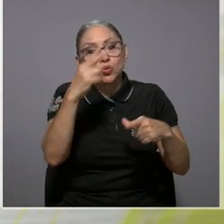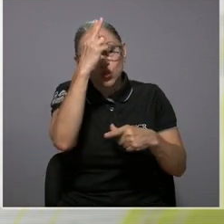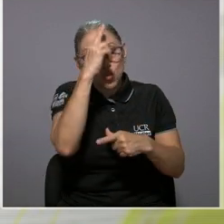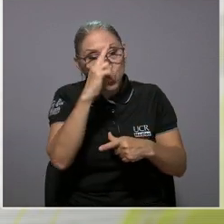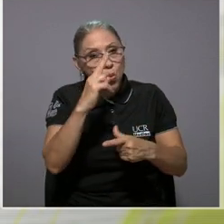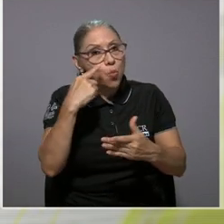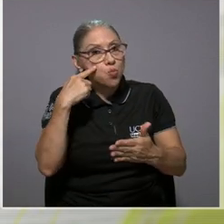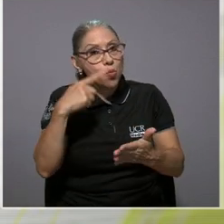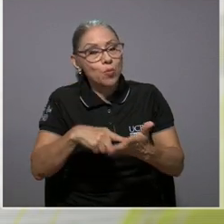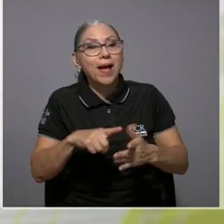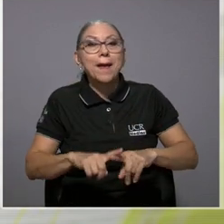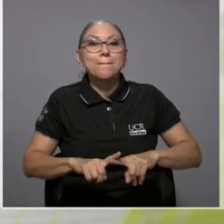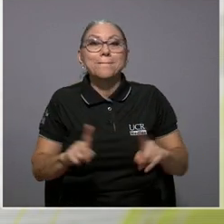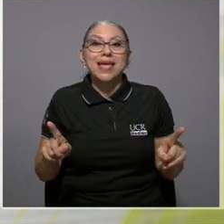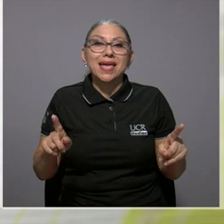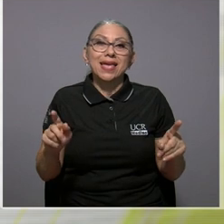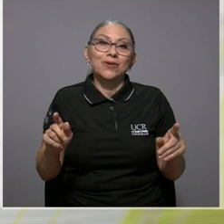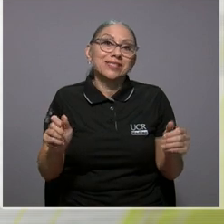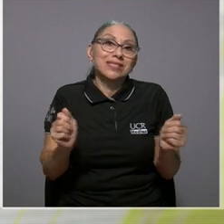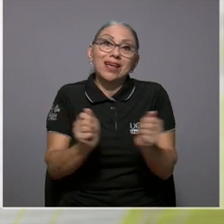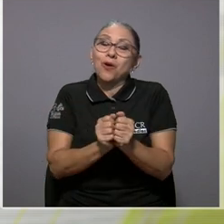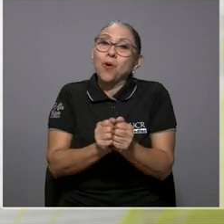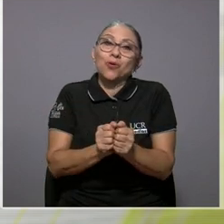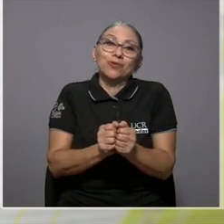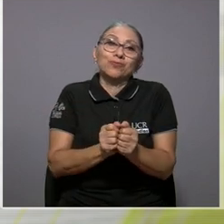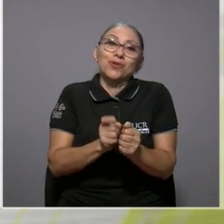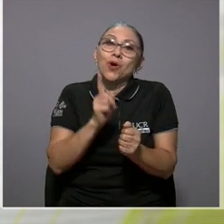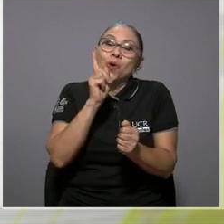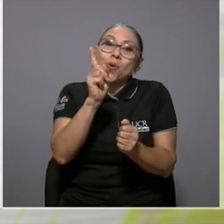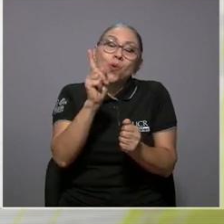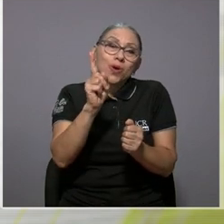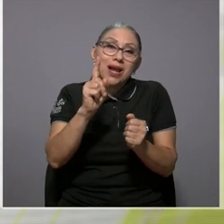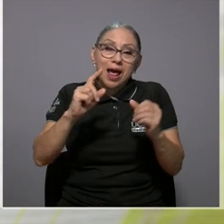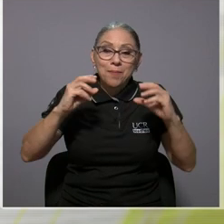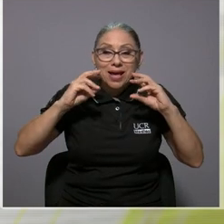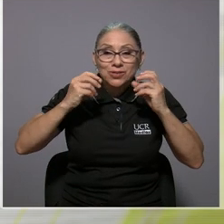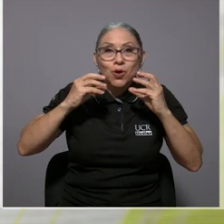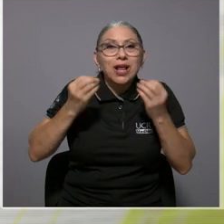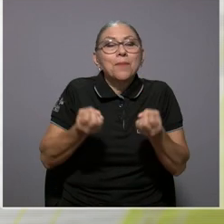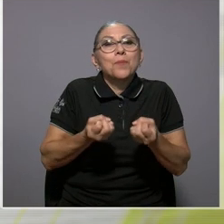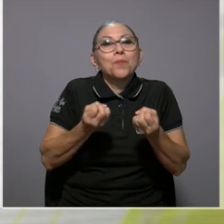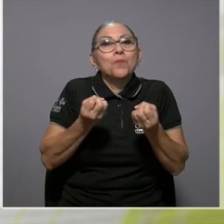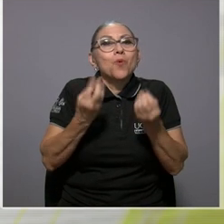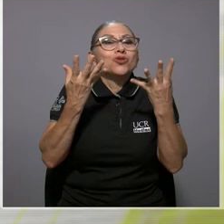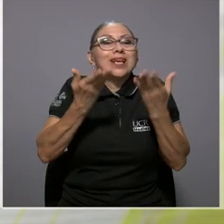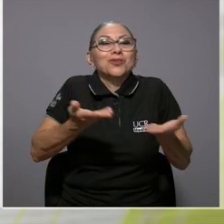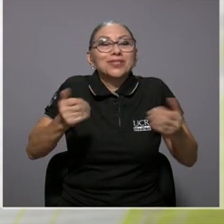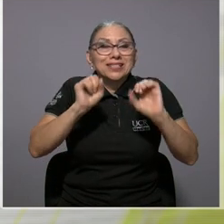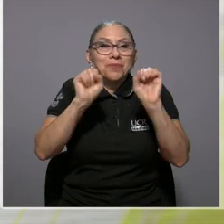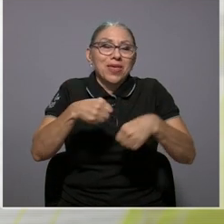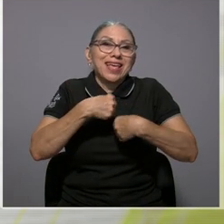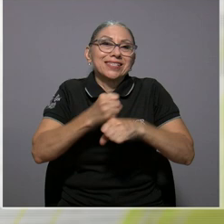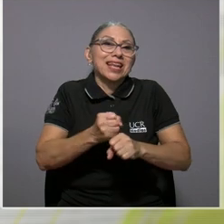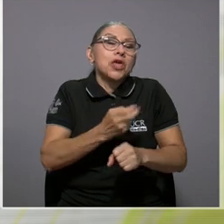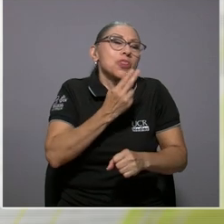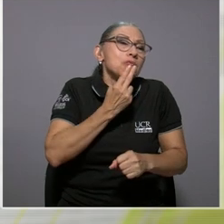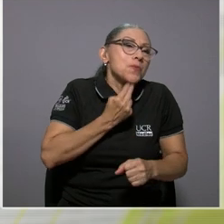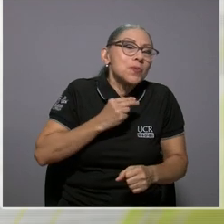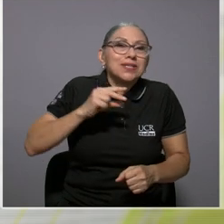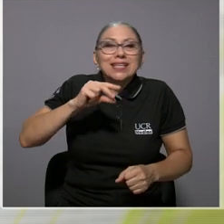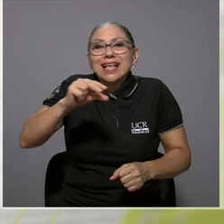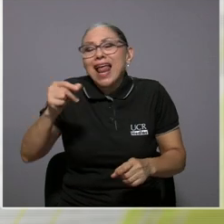tenido un sitial de honor pero es que con una mazorca se pueden hacer muchas cosas